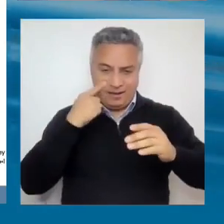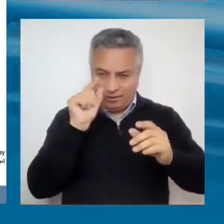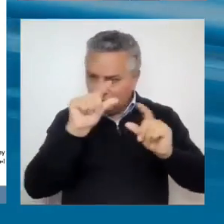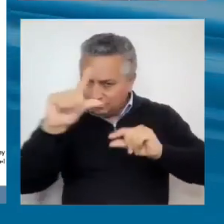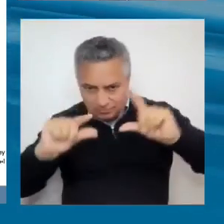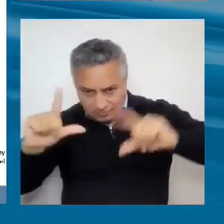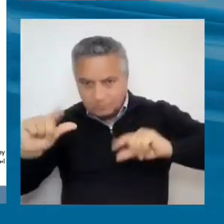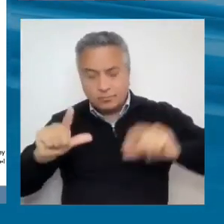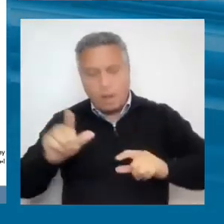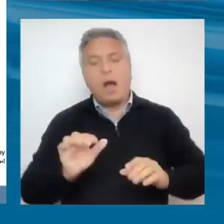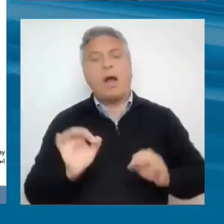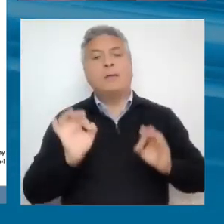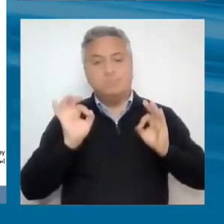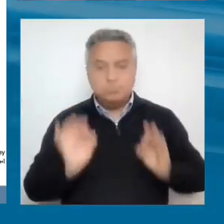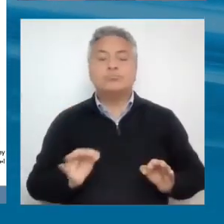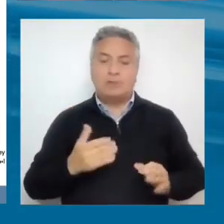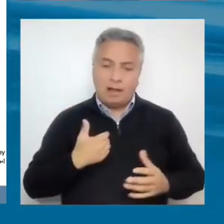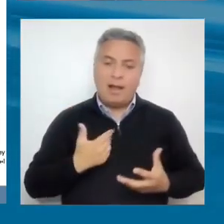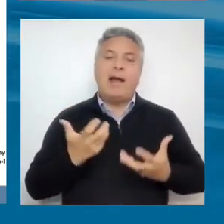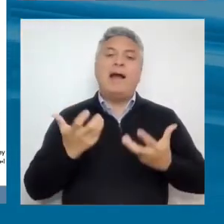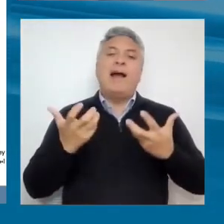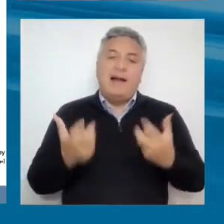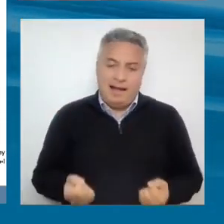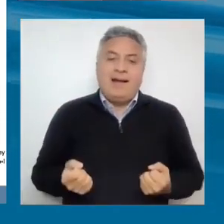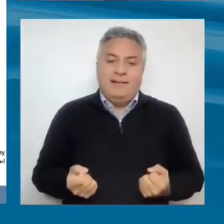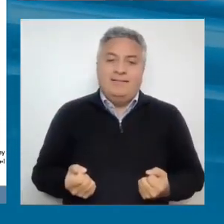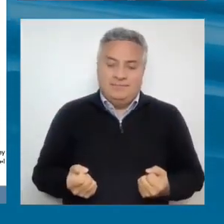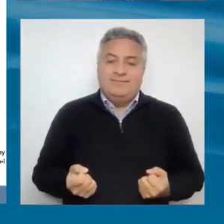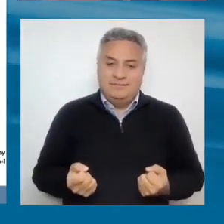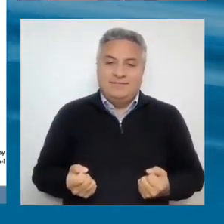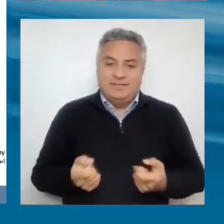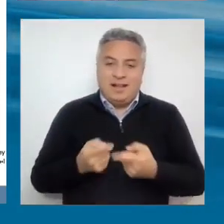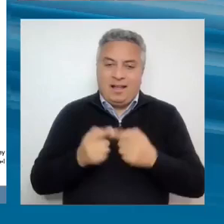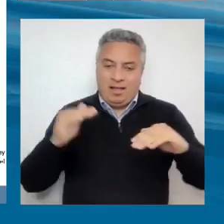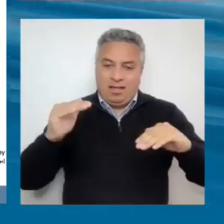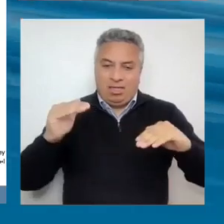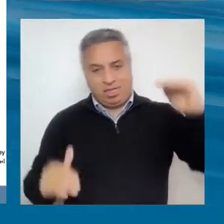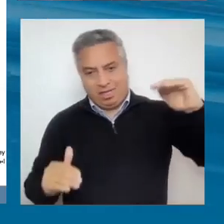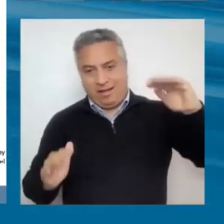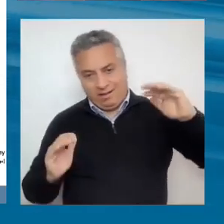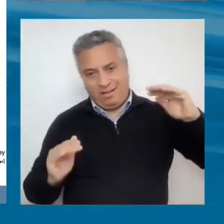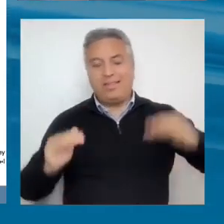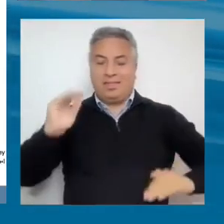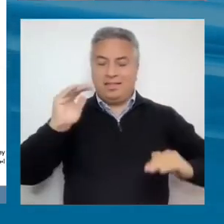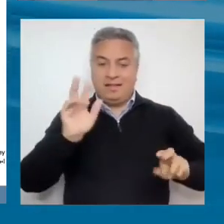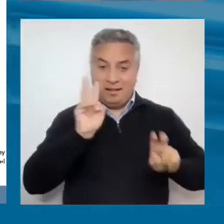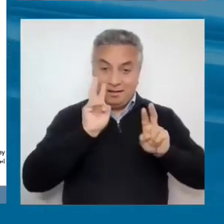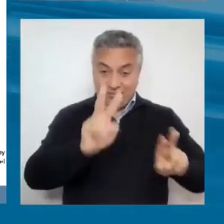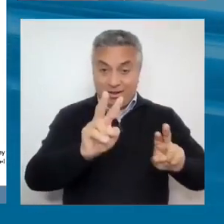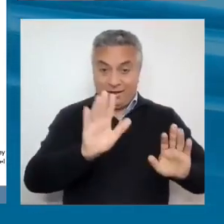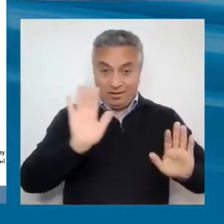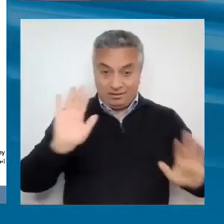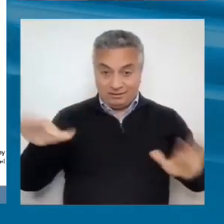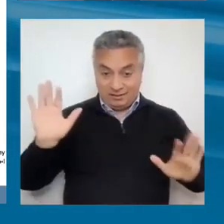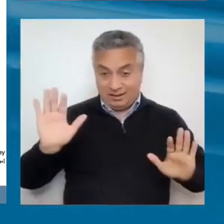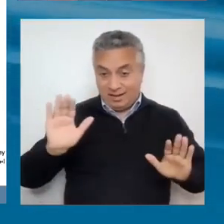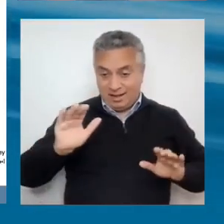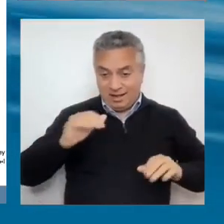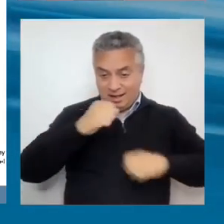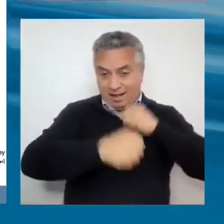tenemos brechas de calidad institucional muy importantes, y visto a través del tiempo, con excepción del indicador de